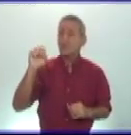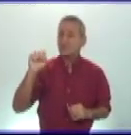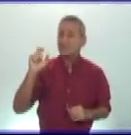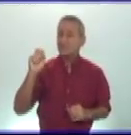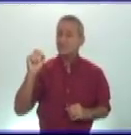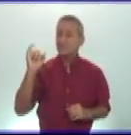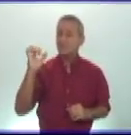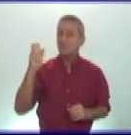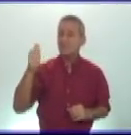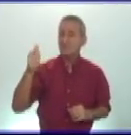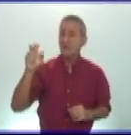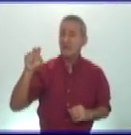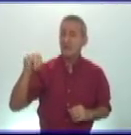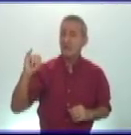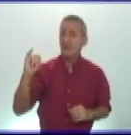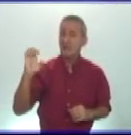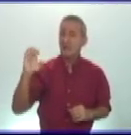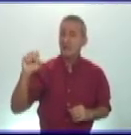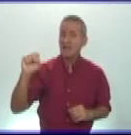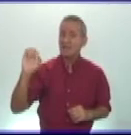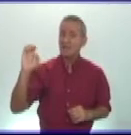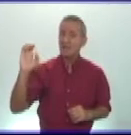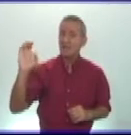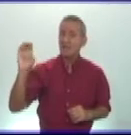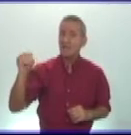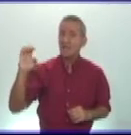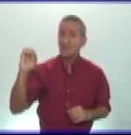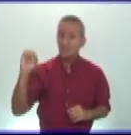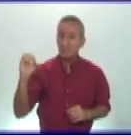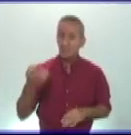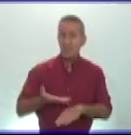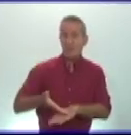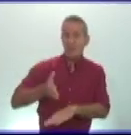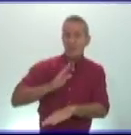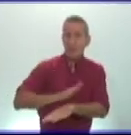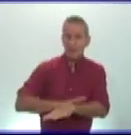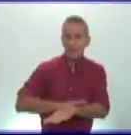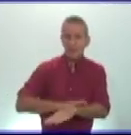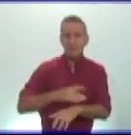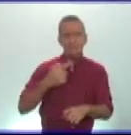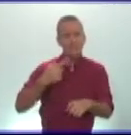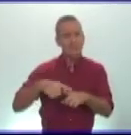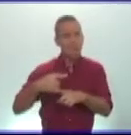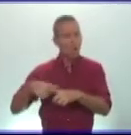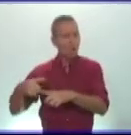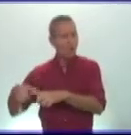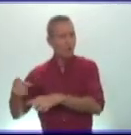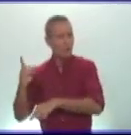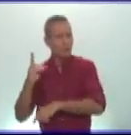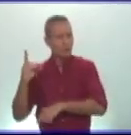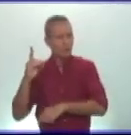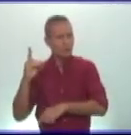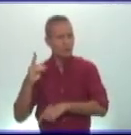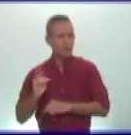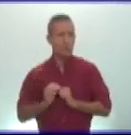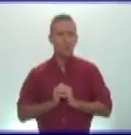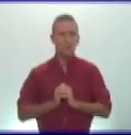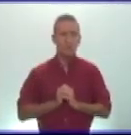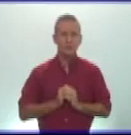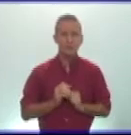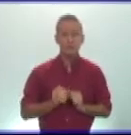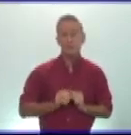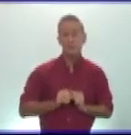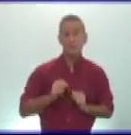dioses era la clase de veneración predominante también debemos decir que en cuestiones religiosas